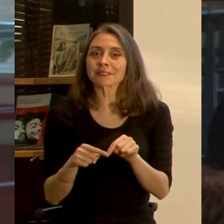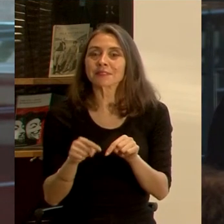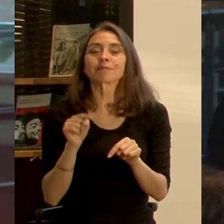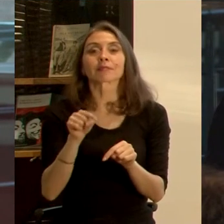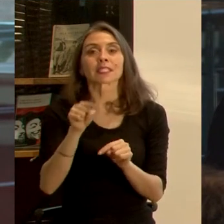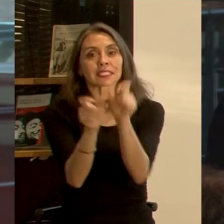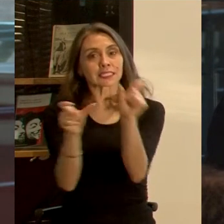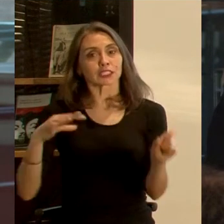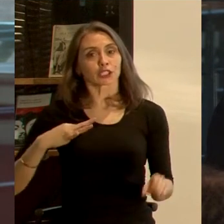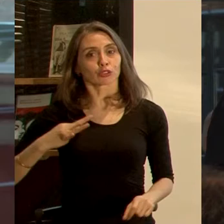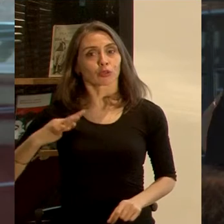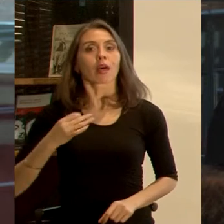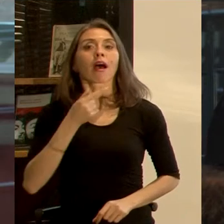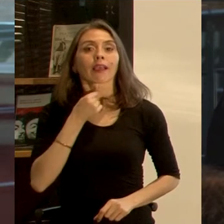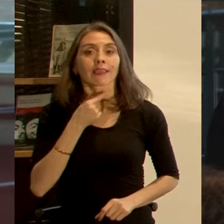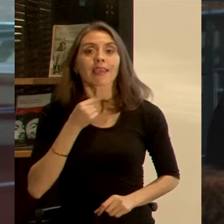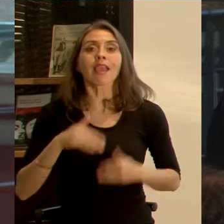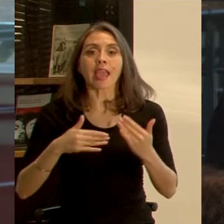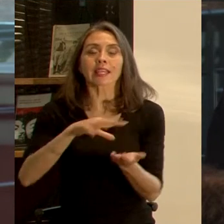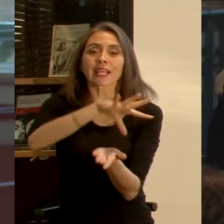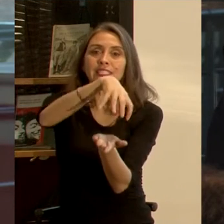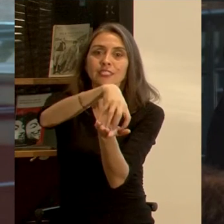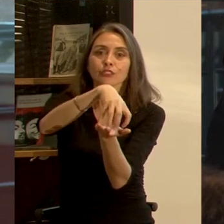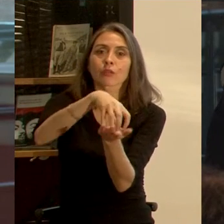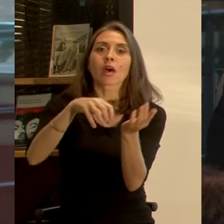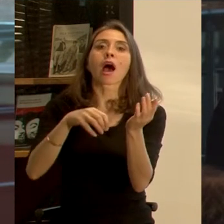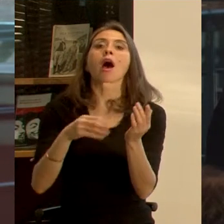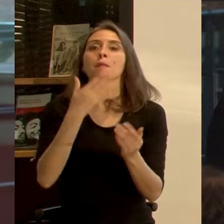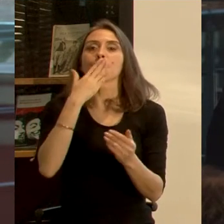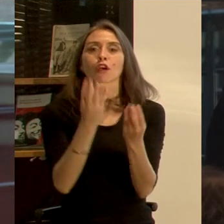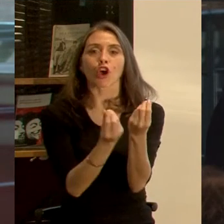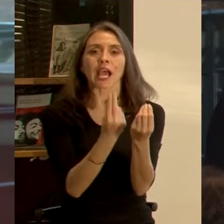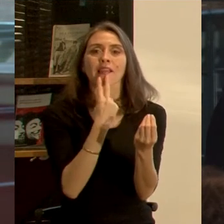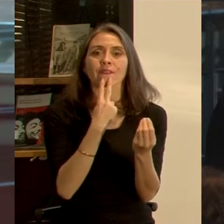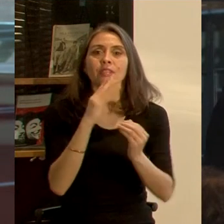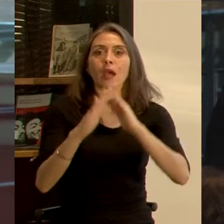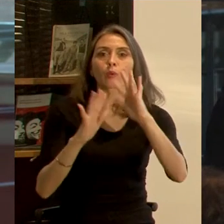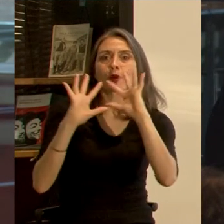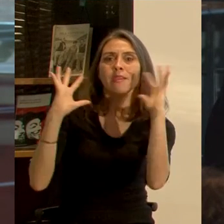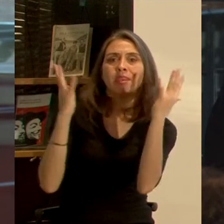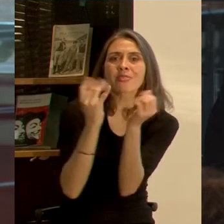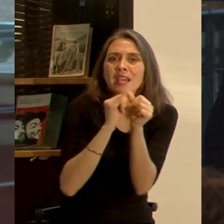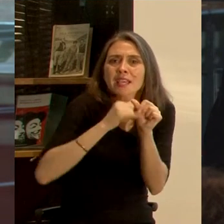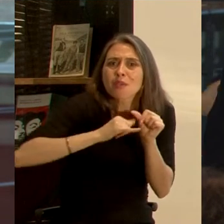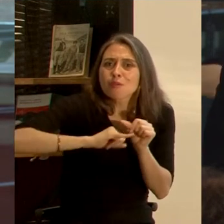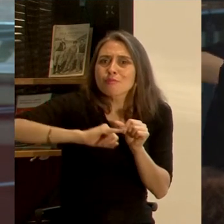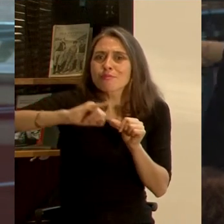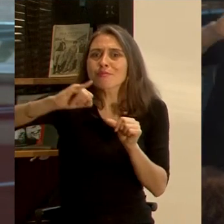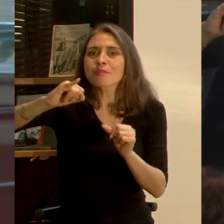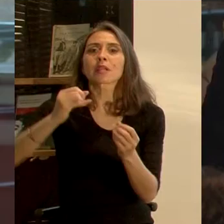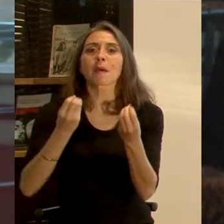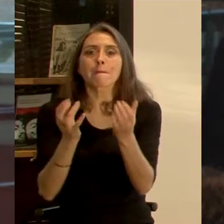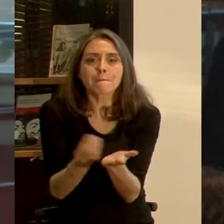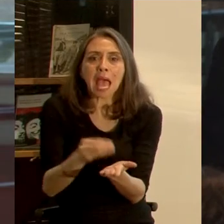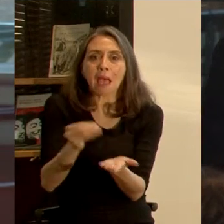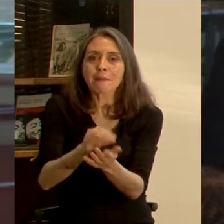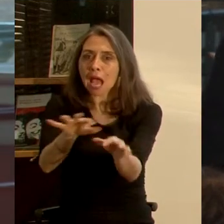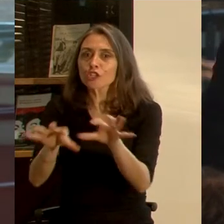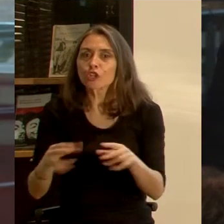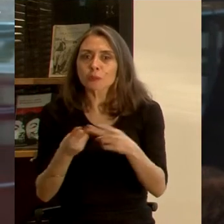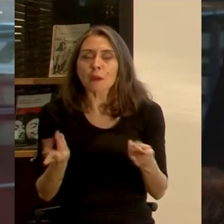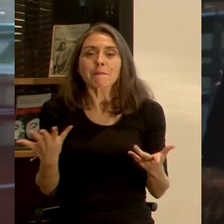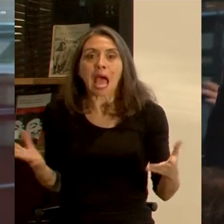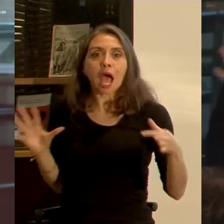La ciudadanía aspira cada día más a ciudades con mayor calidad de vida, más sustentables, con más y mejores bienes públicos, con mayor